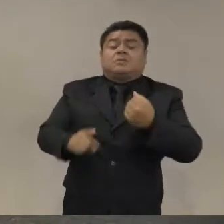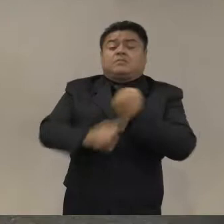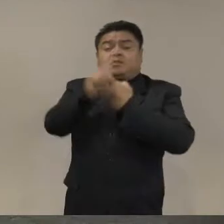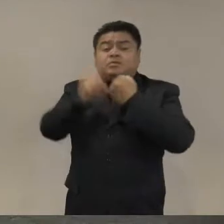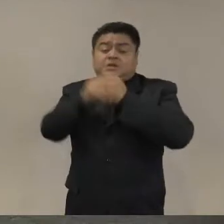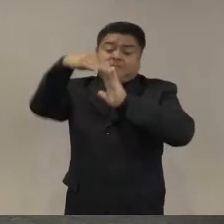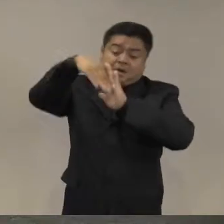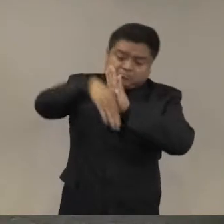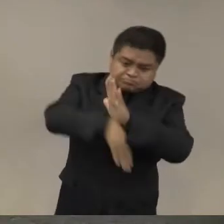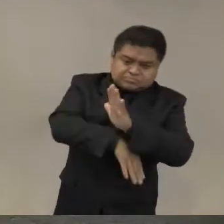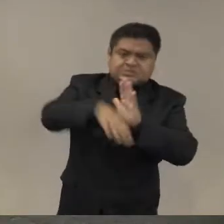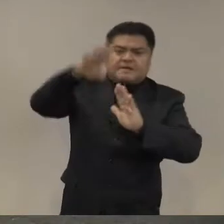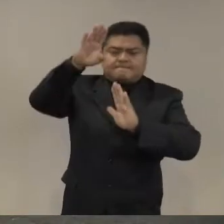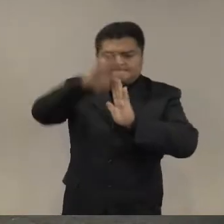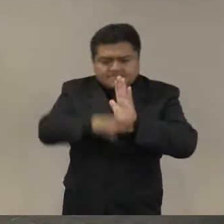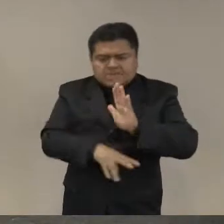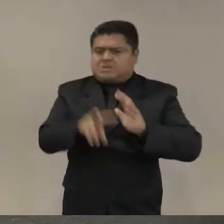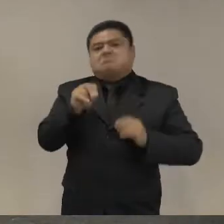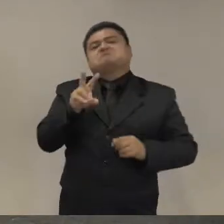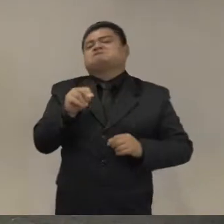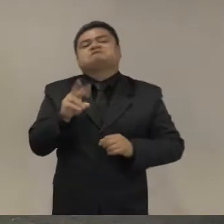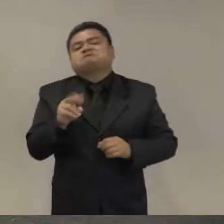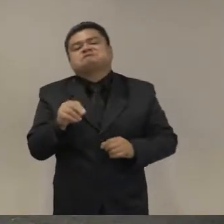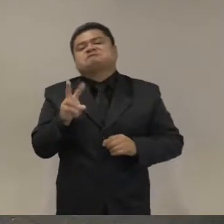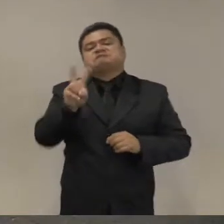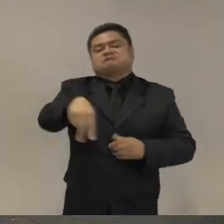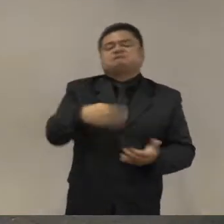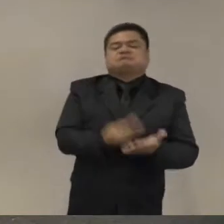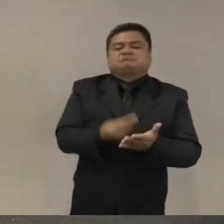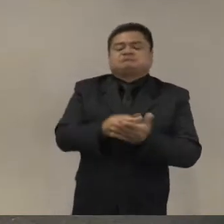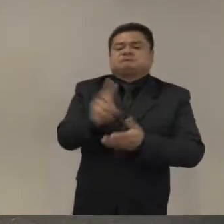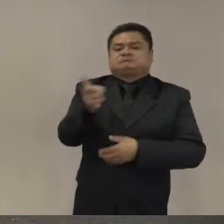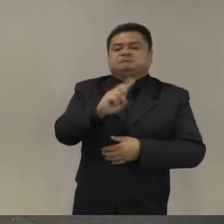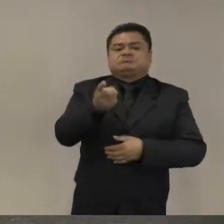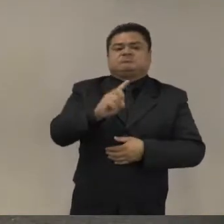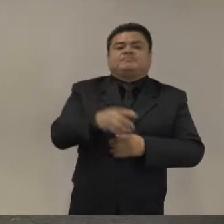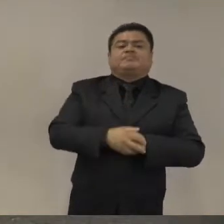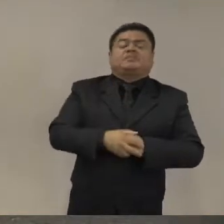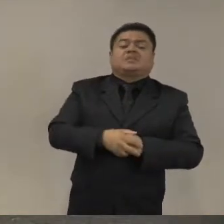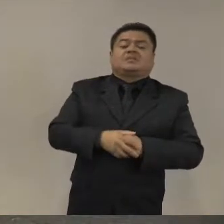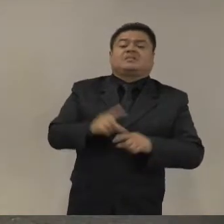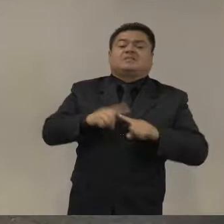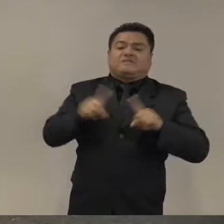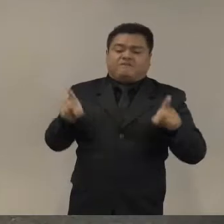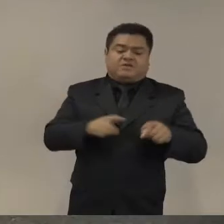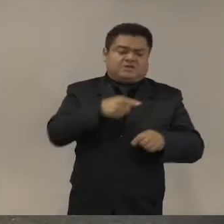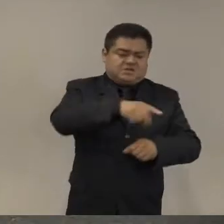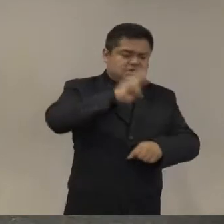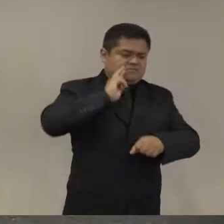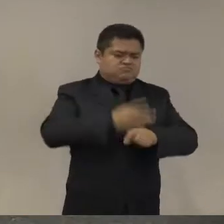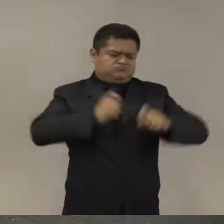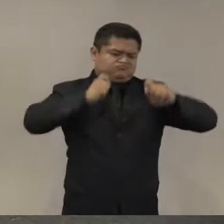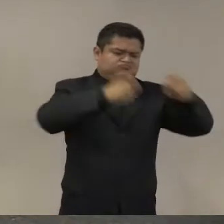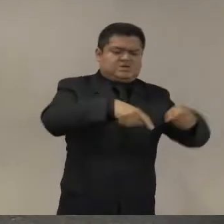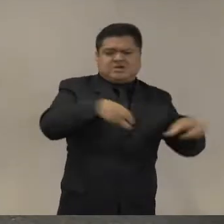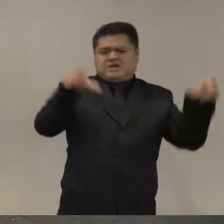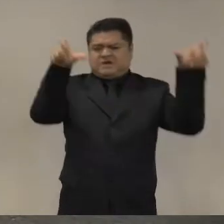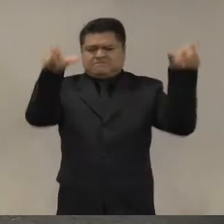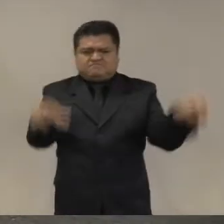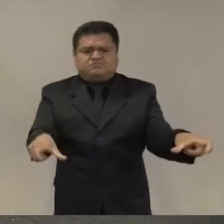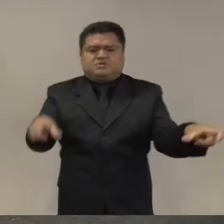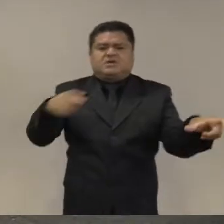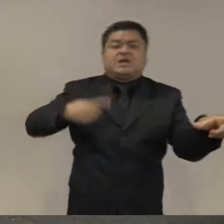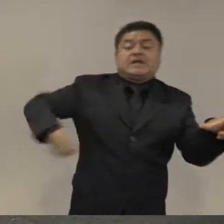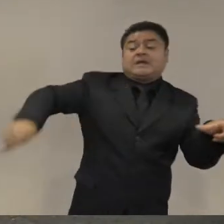de debilidad institucional civil y al contrario desincentiva las reformas civiles y desincentiva el sentido de urgencia por